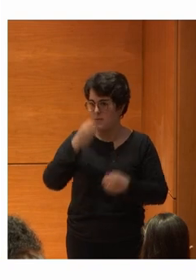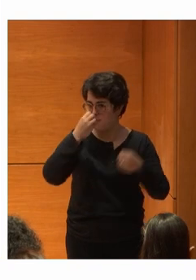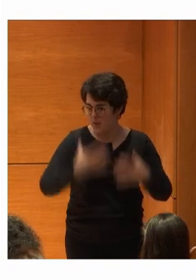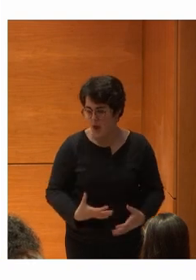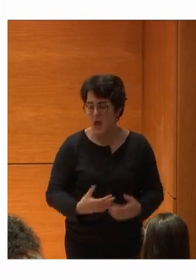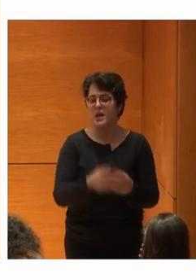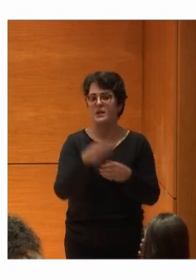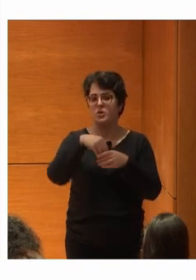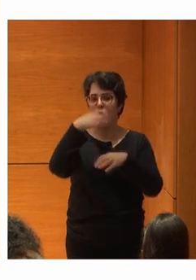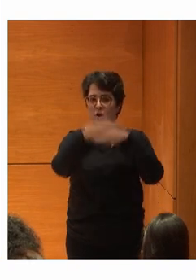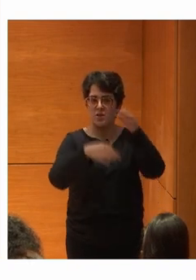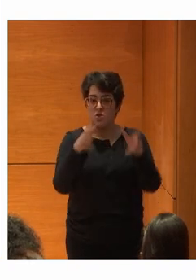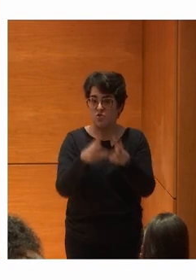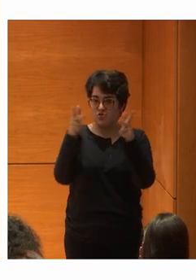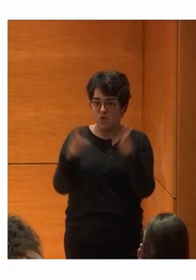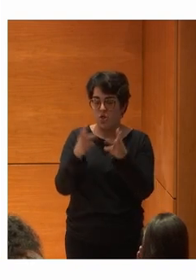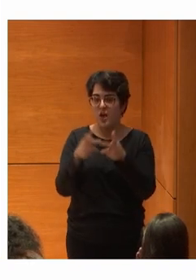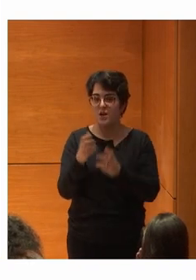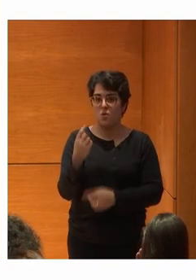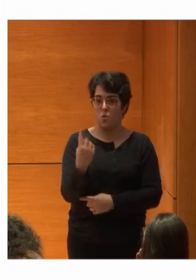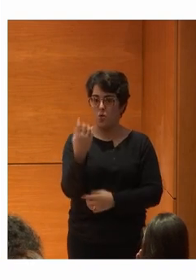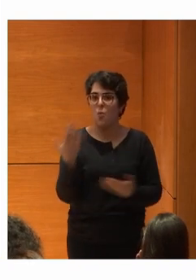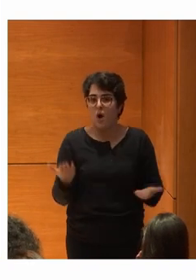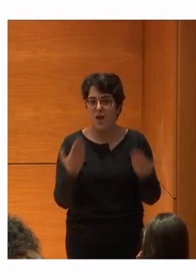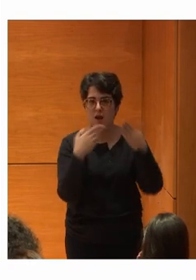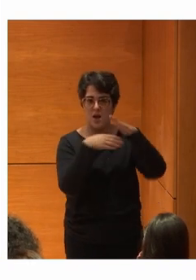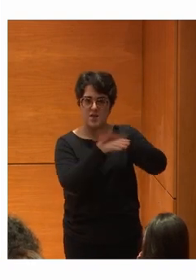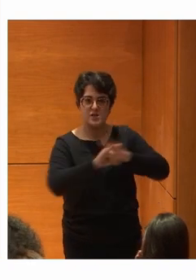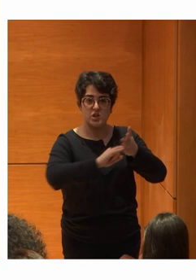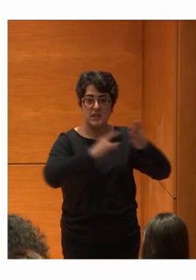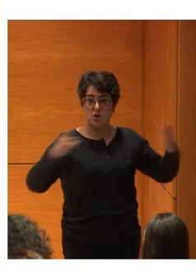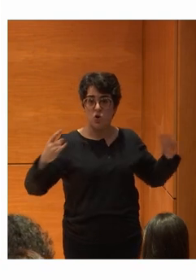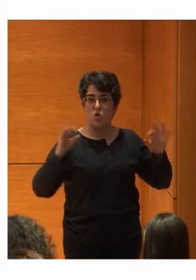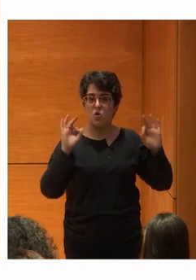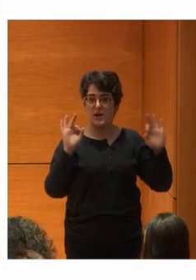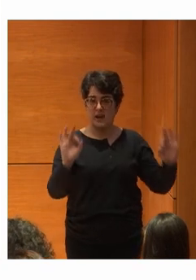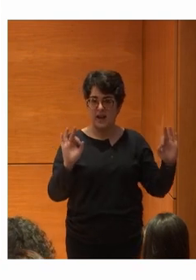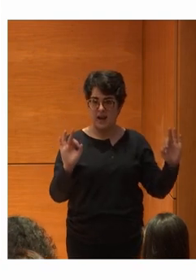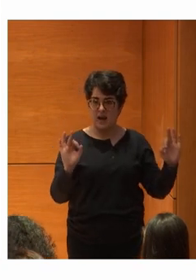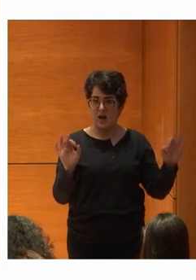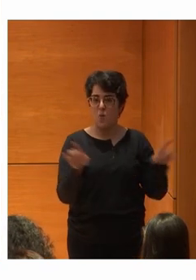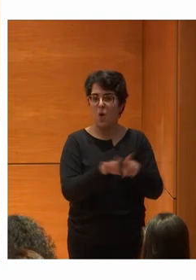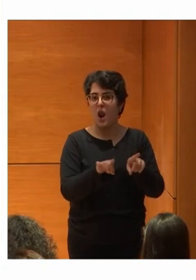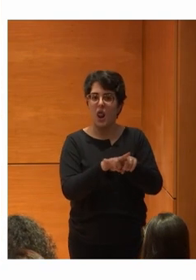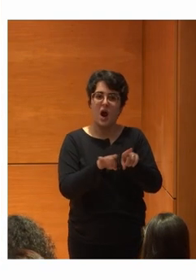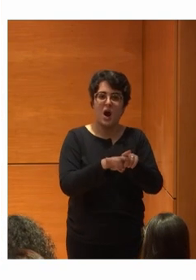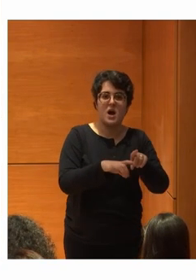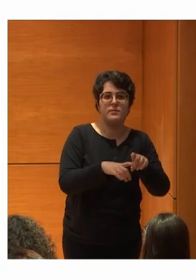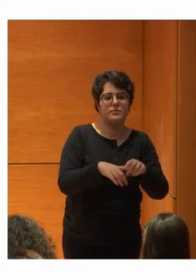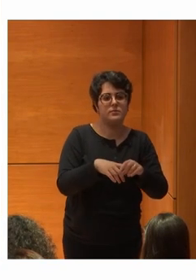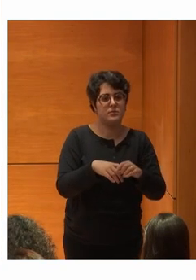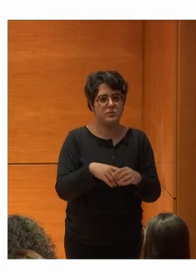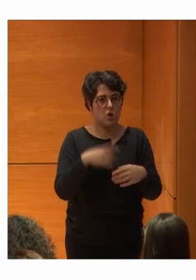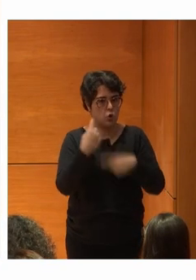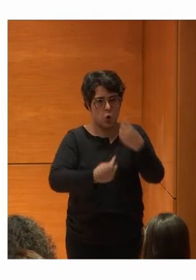las organizaciones sociales Uno es el acceso a una tecnología Que sea al día